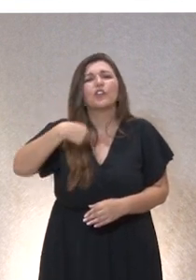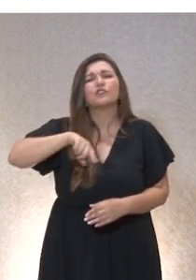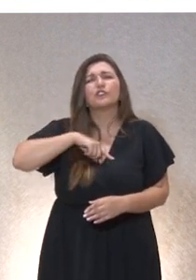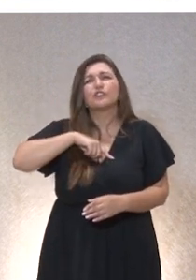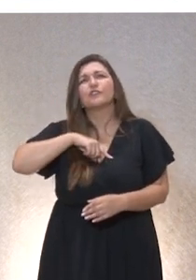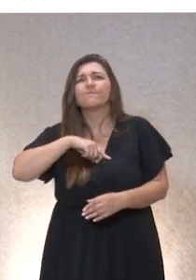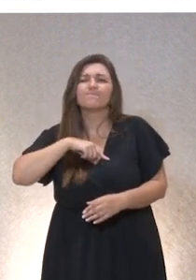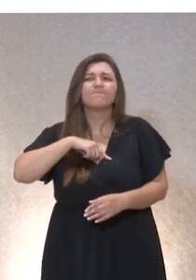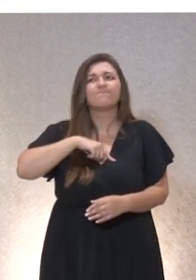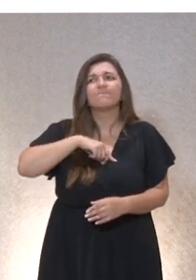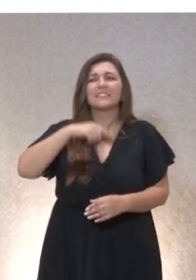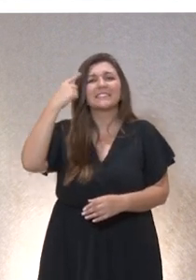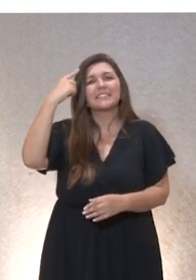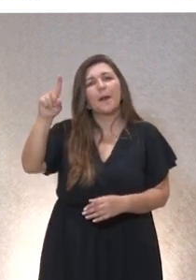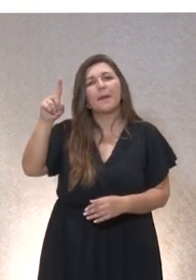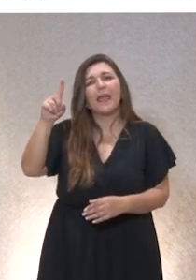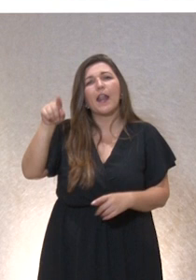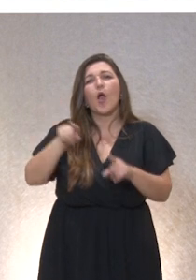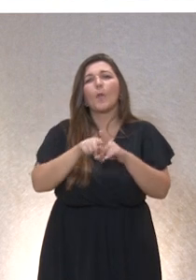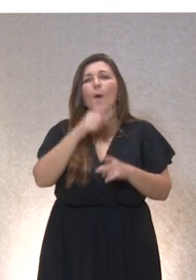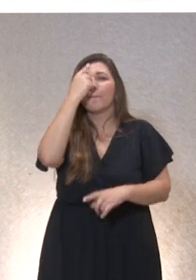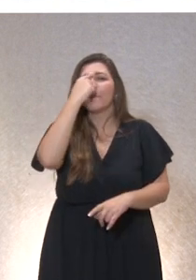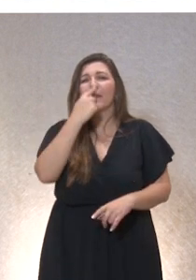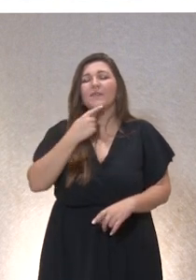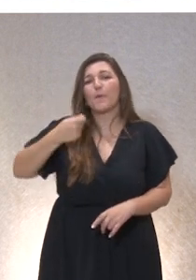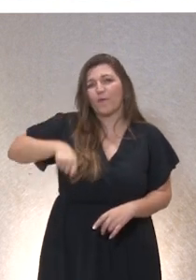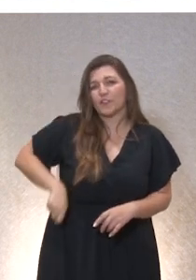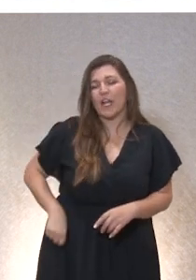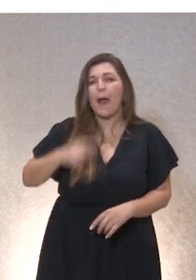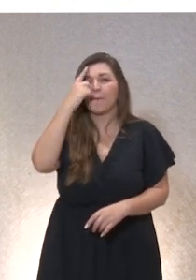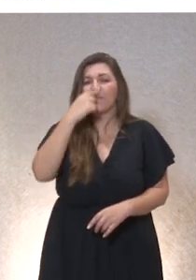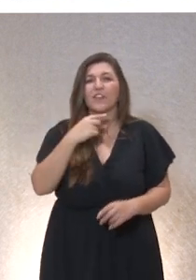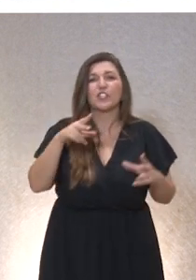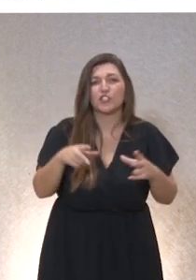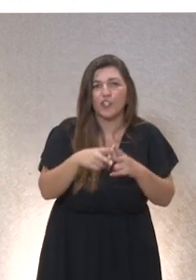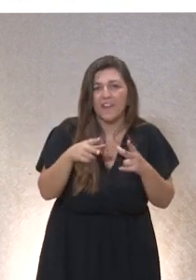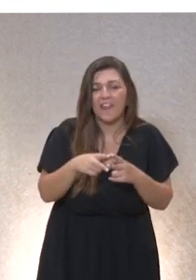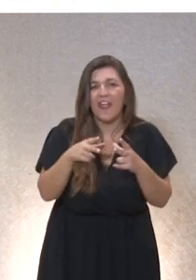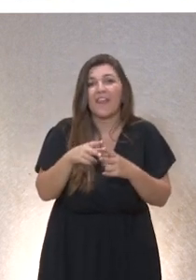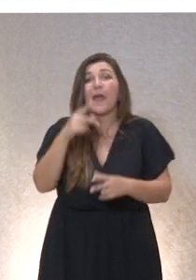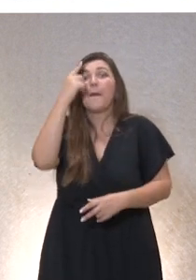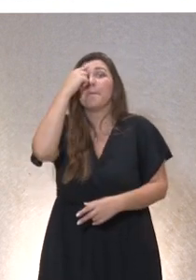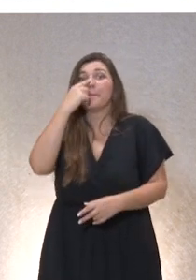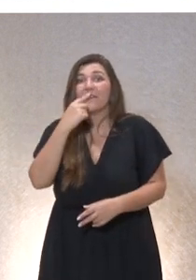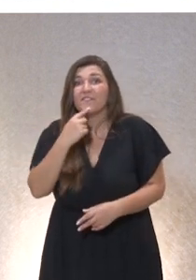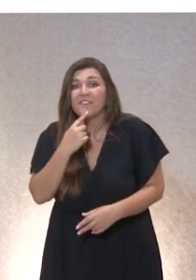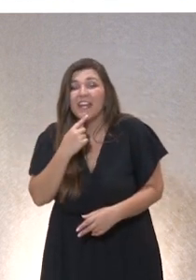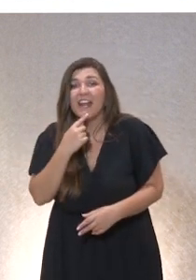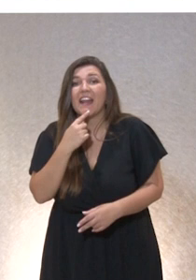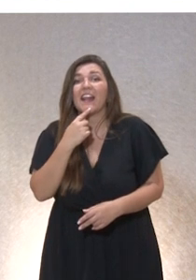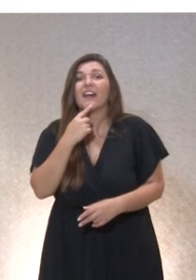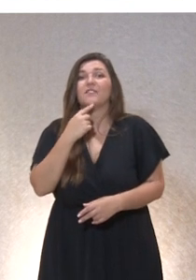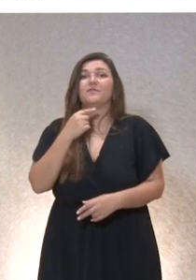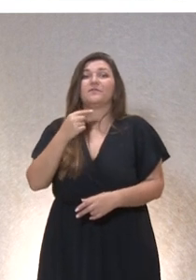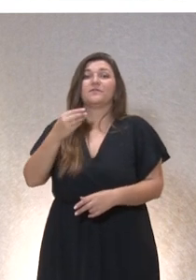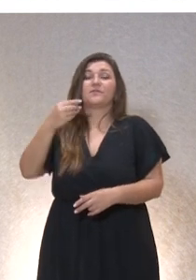el perfil profesional, el perfil de los profesionales, el perfil de sociedad y, por último, el perfil de interioridad. Es decir,